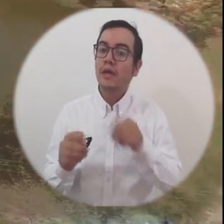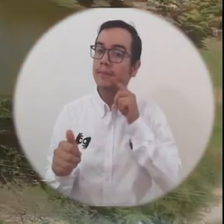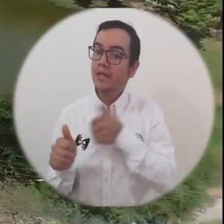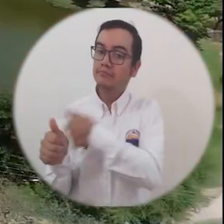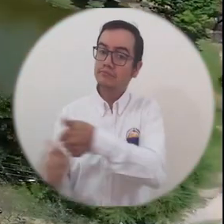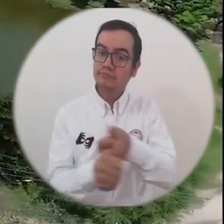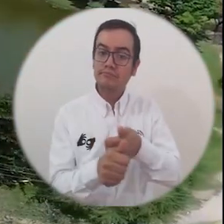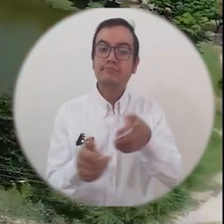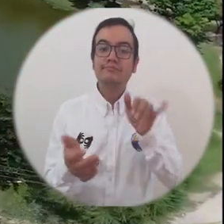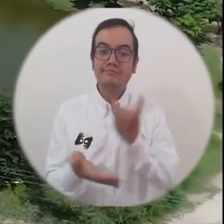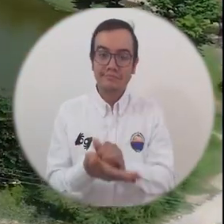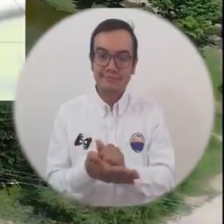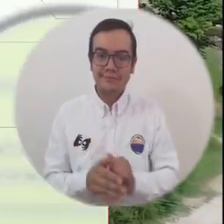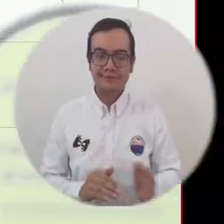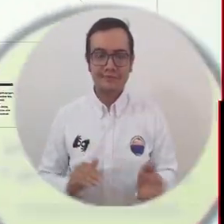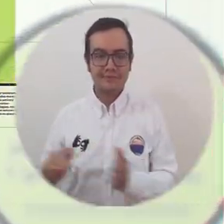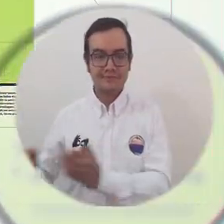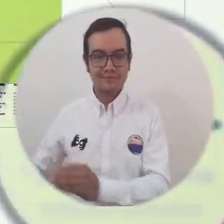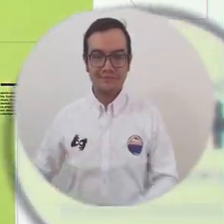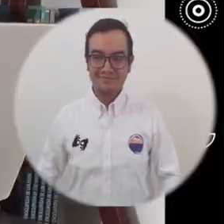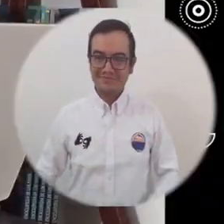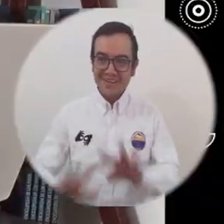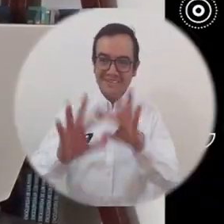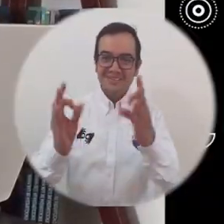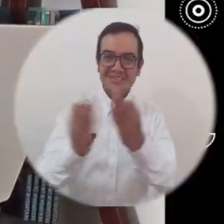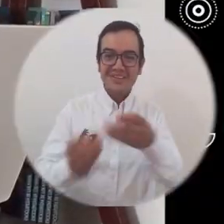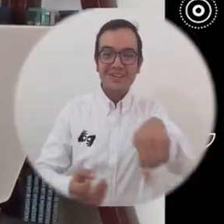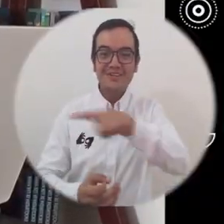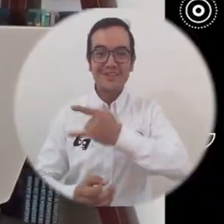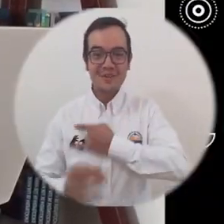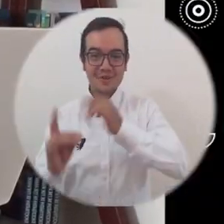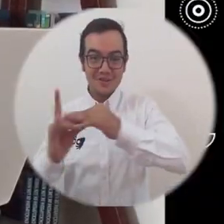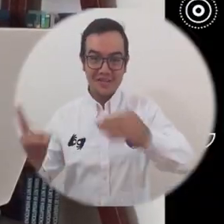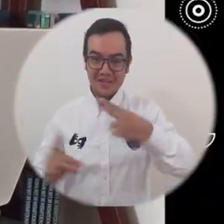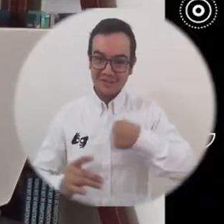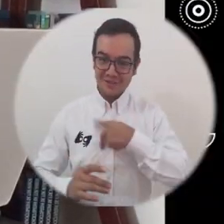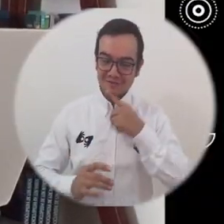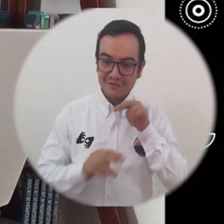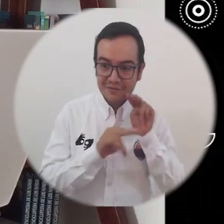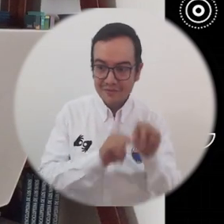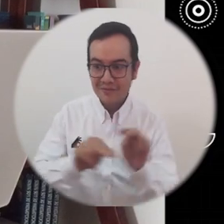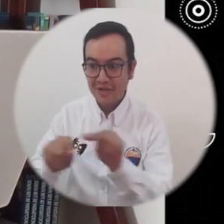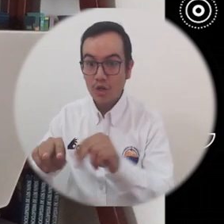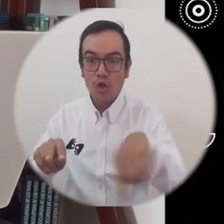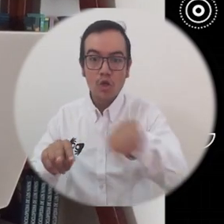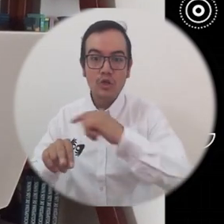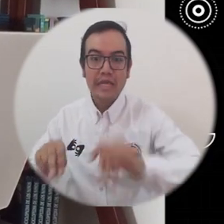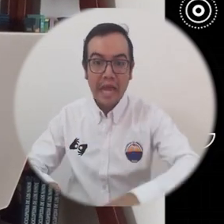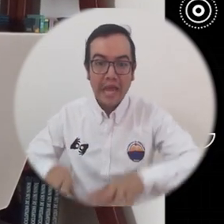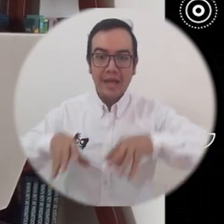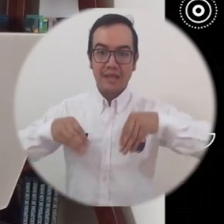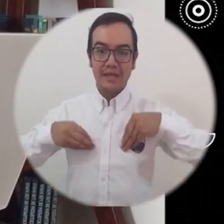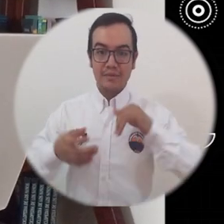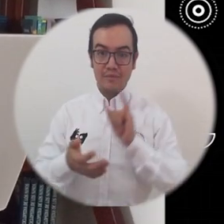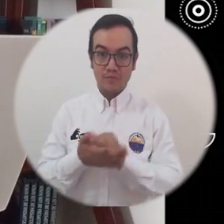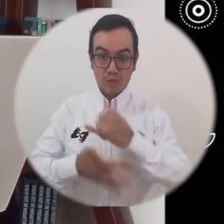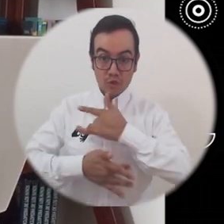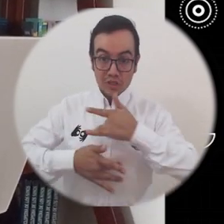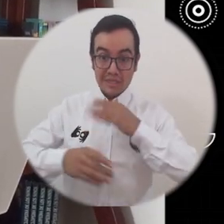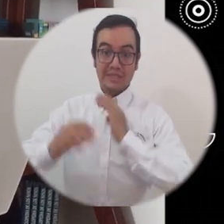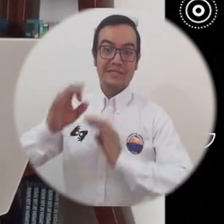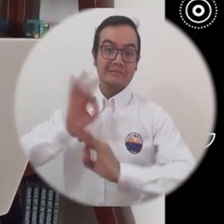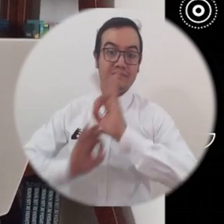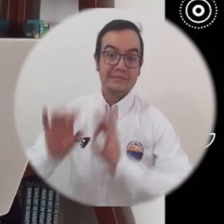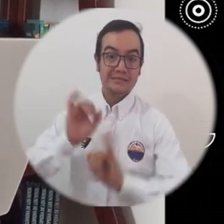se les ha hecho un seguimiento familiar y magdalena estamos orgullosos de la forma en la que han acogido las medidas de